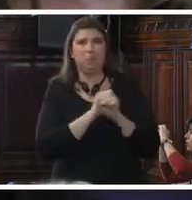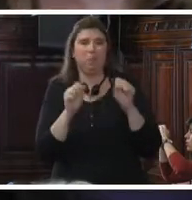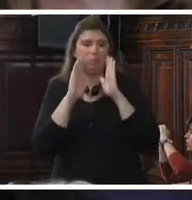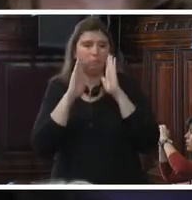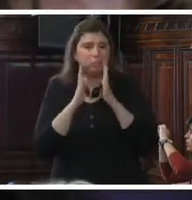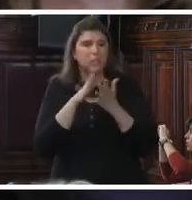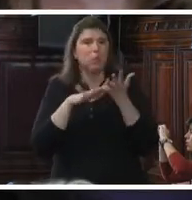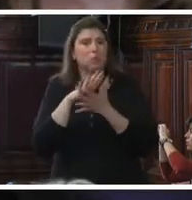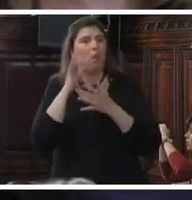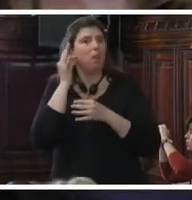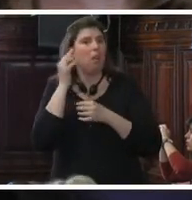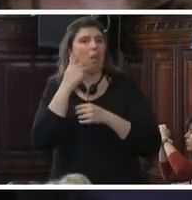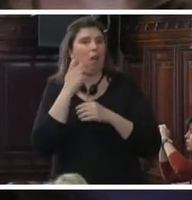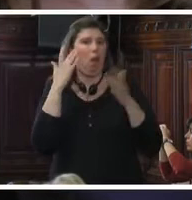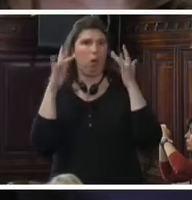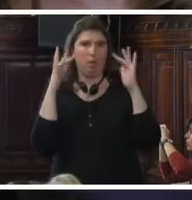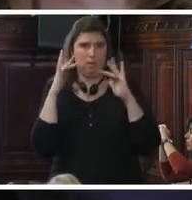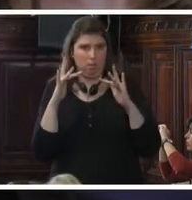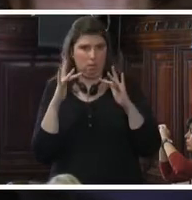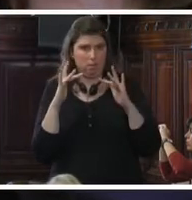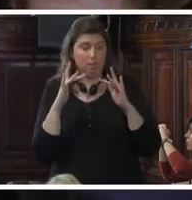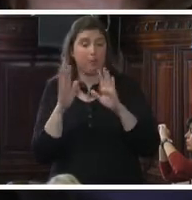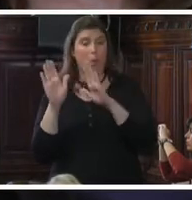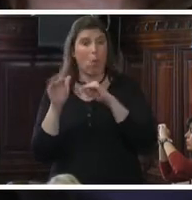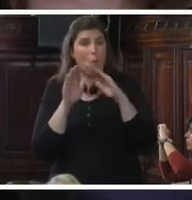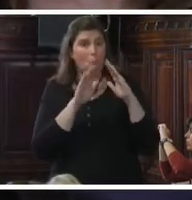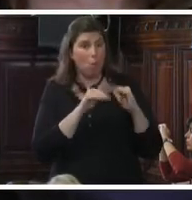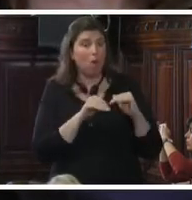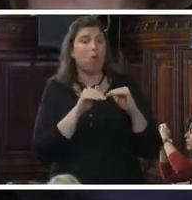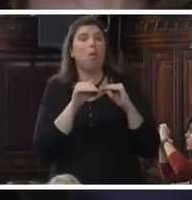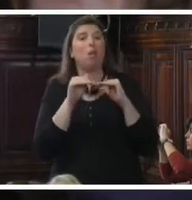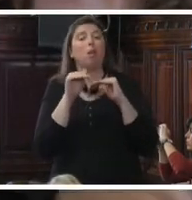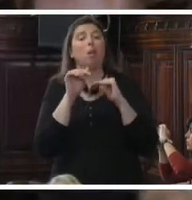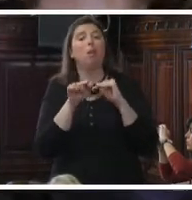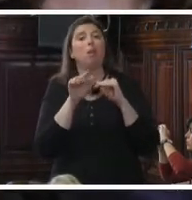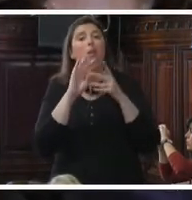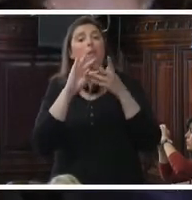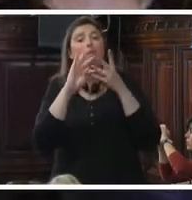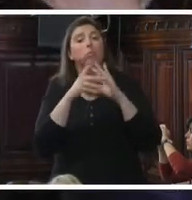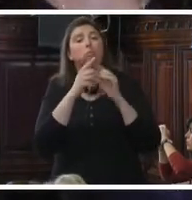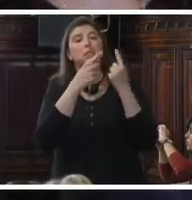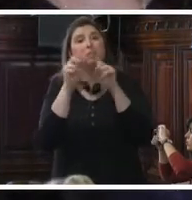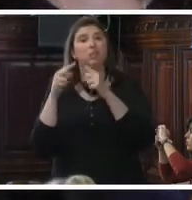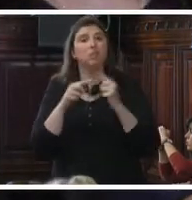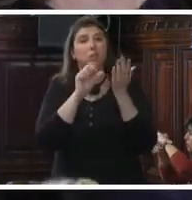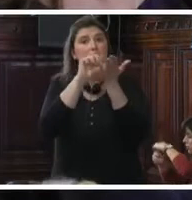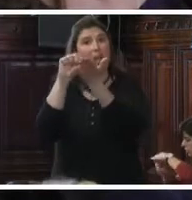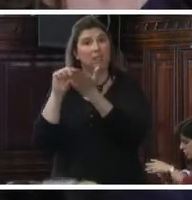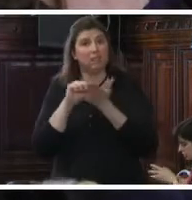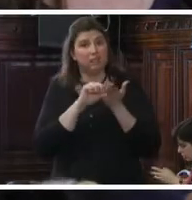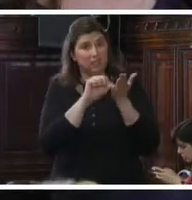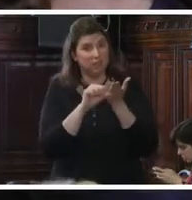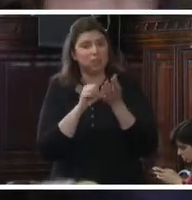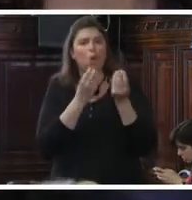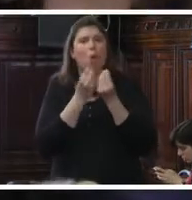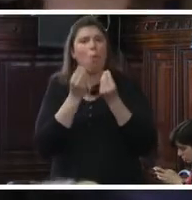situaciones de niños, niñas y adolescentes. De igual manera, la confusión que hay en muchos países en la forma en que se tipificó